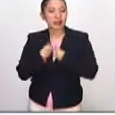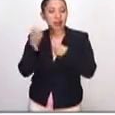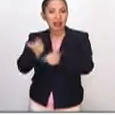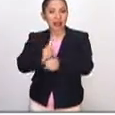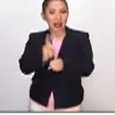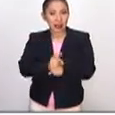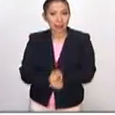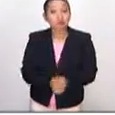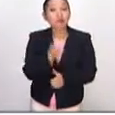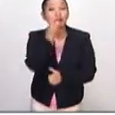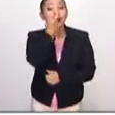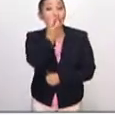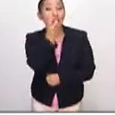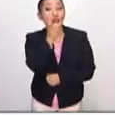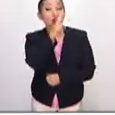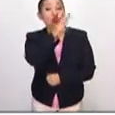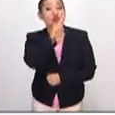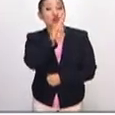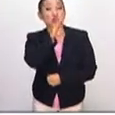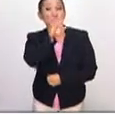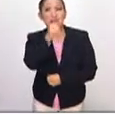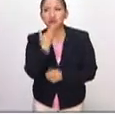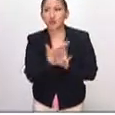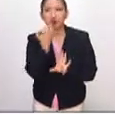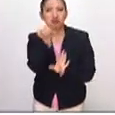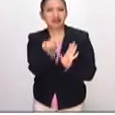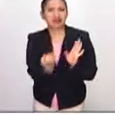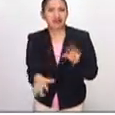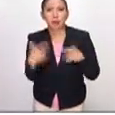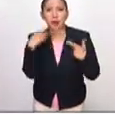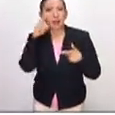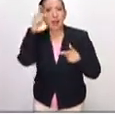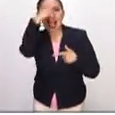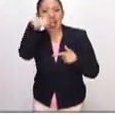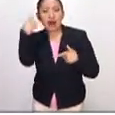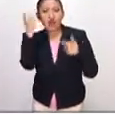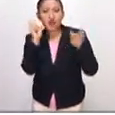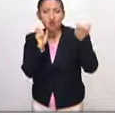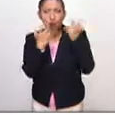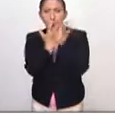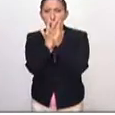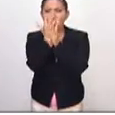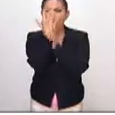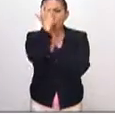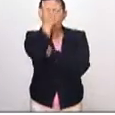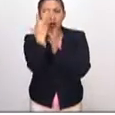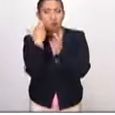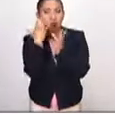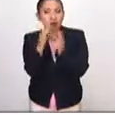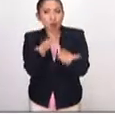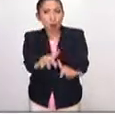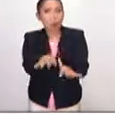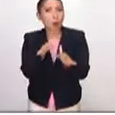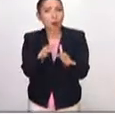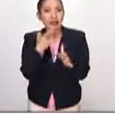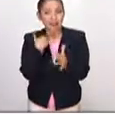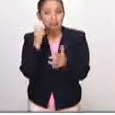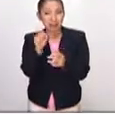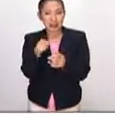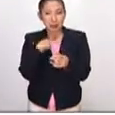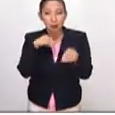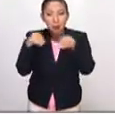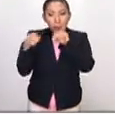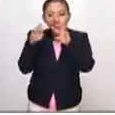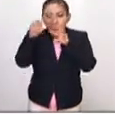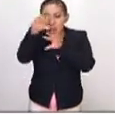De ahí que Rubens haya sido tan célebre por ese dramatismo, por ese efectismo extraordinario que se logra a través de movimientos de